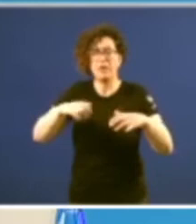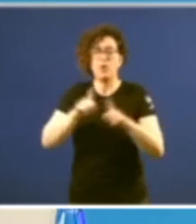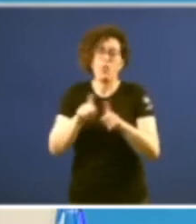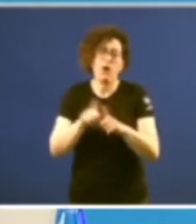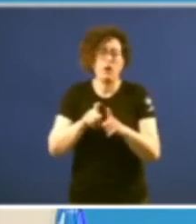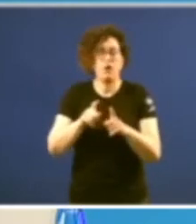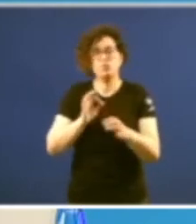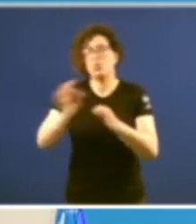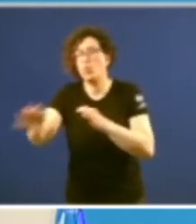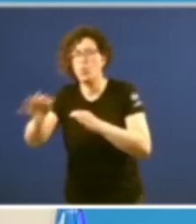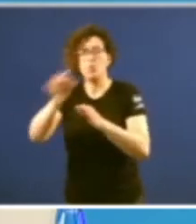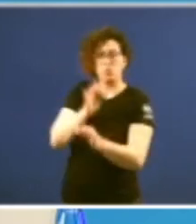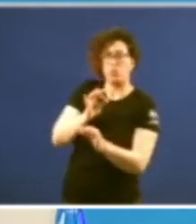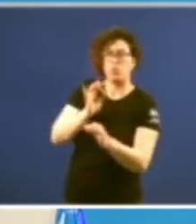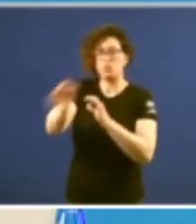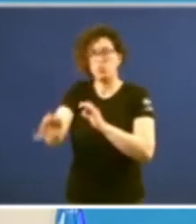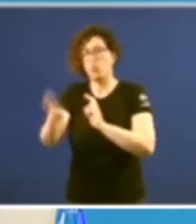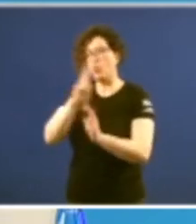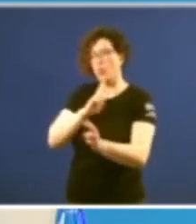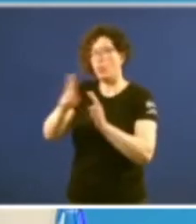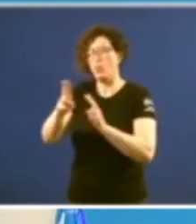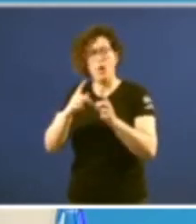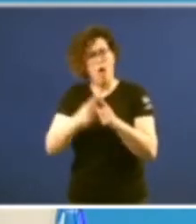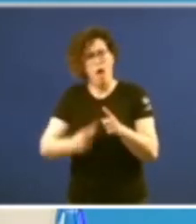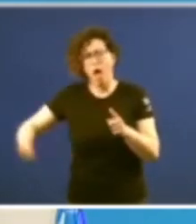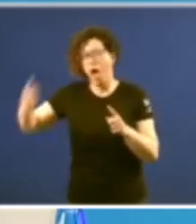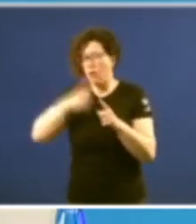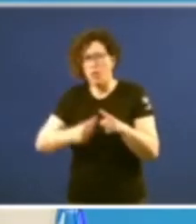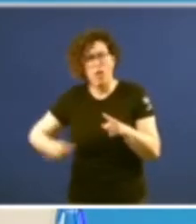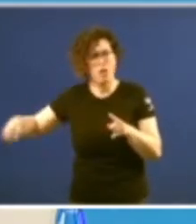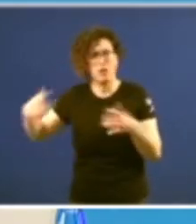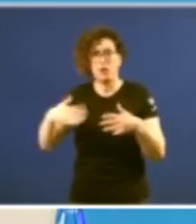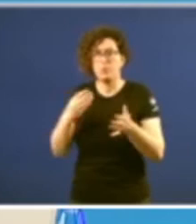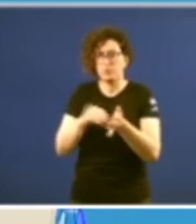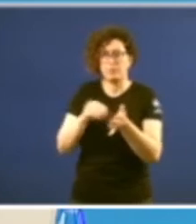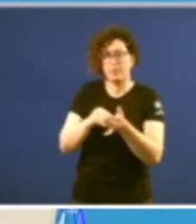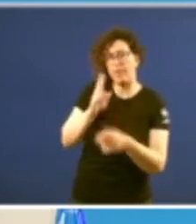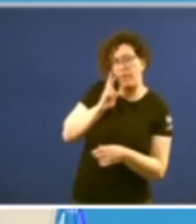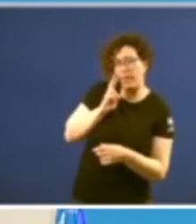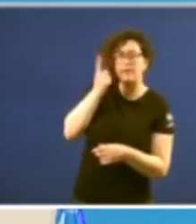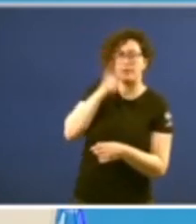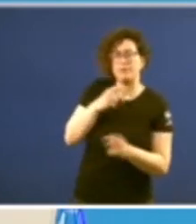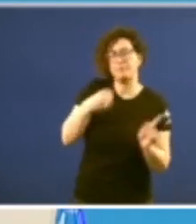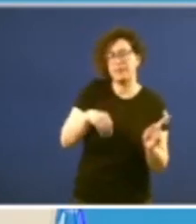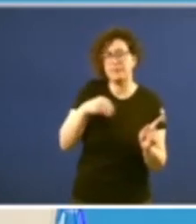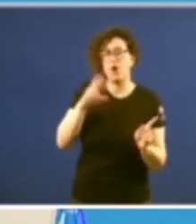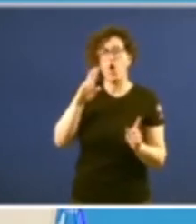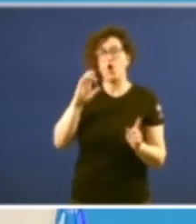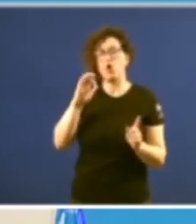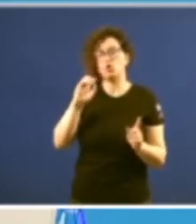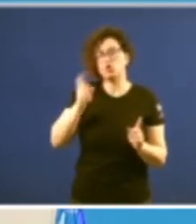réplica e turnos tamén de alusiónes moi extensos bajo a mirada cómplice do presidente Rosón